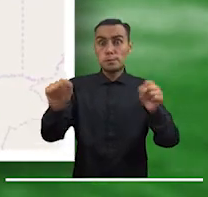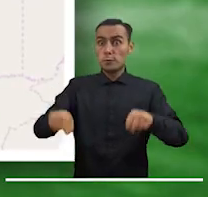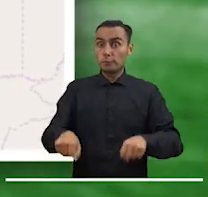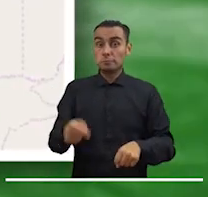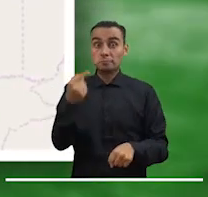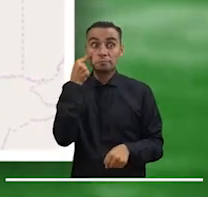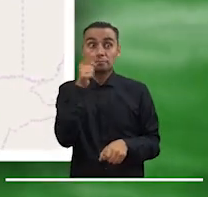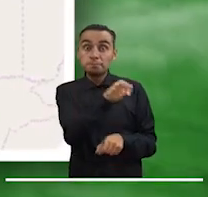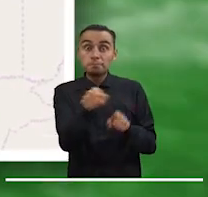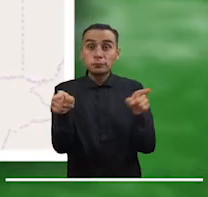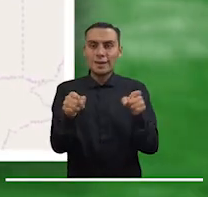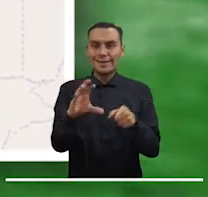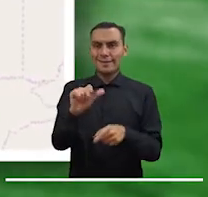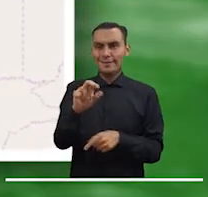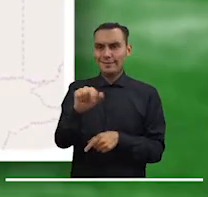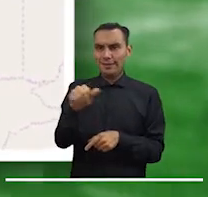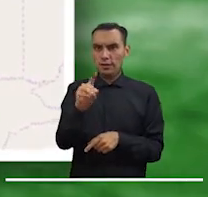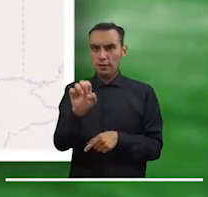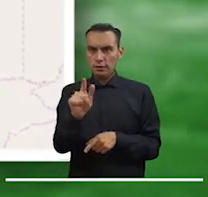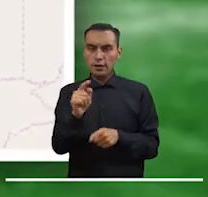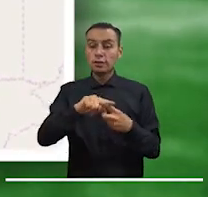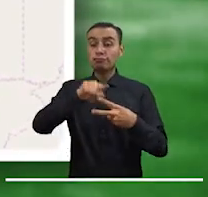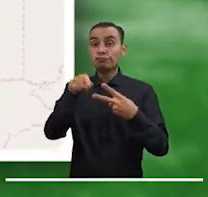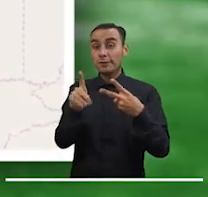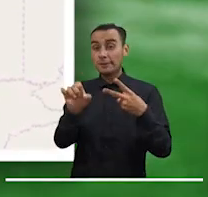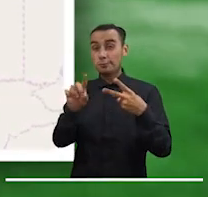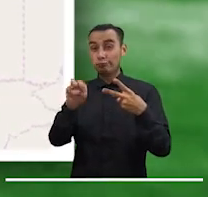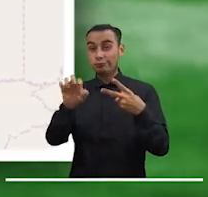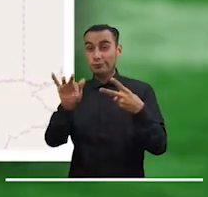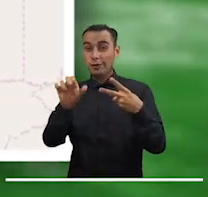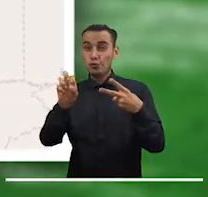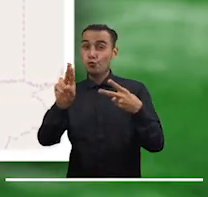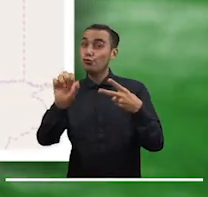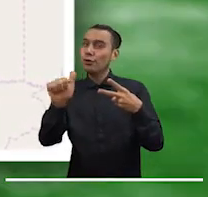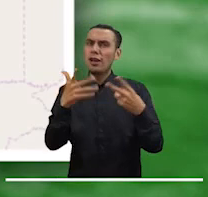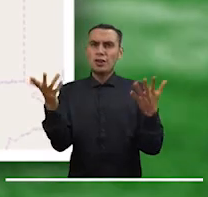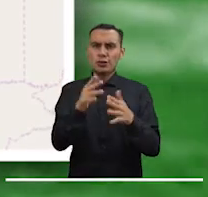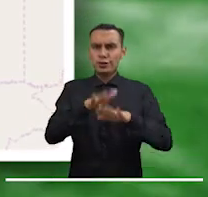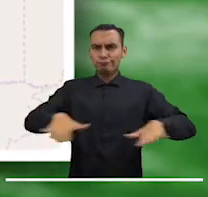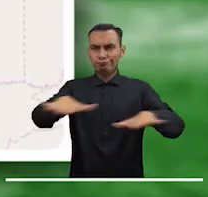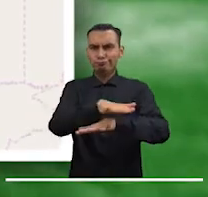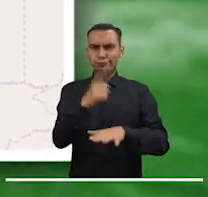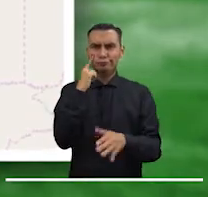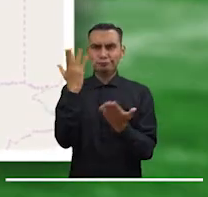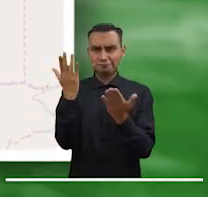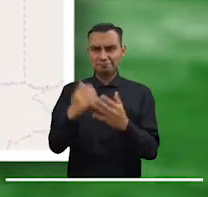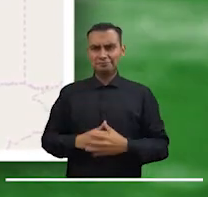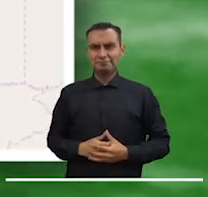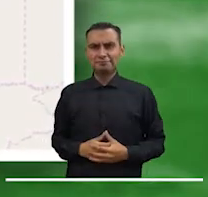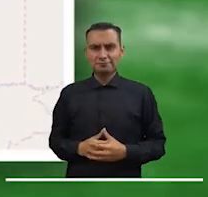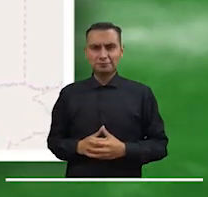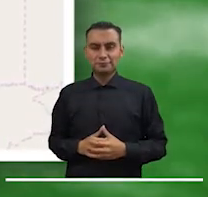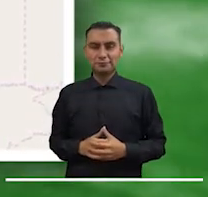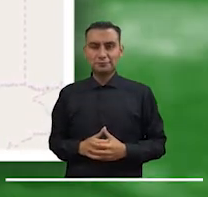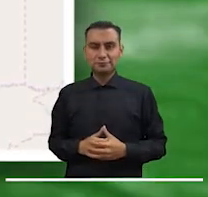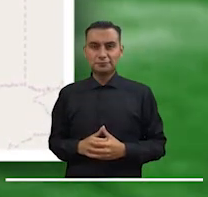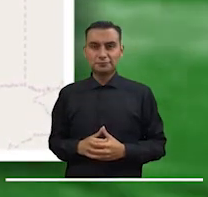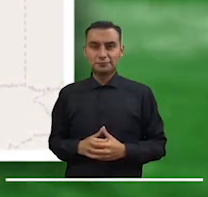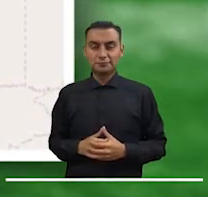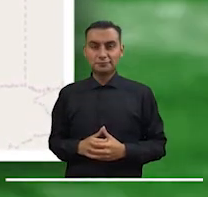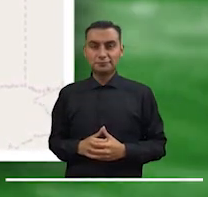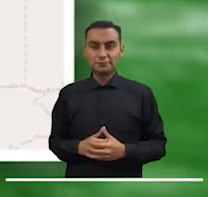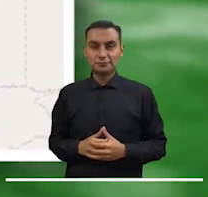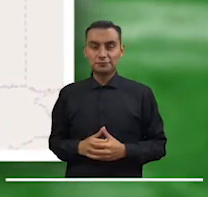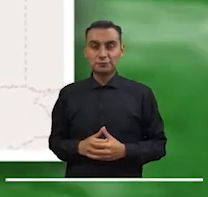especialmente las quebradas de Cañada Seca y Desmontadora, a la altura del municipio de Mutatá. El corregimiento